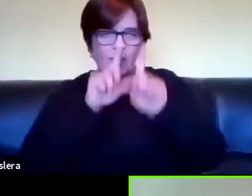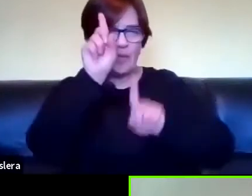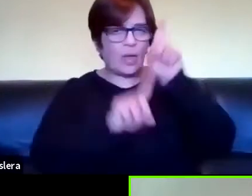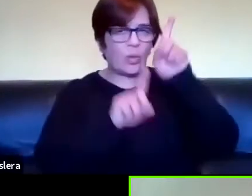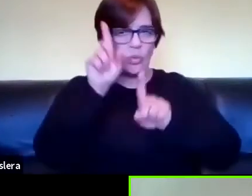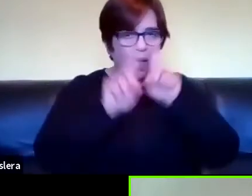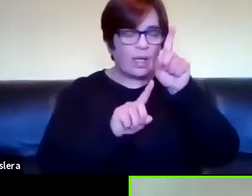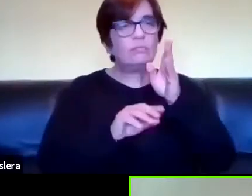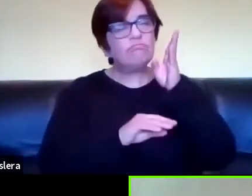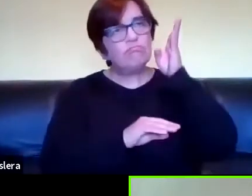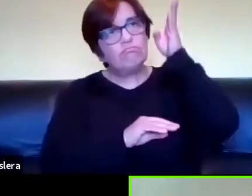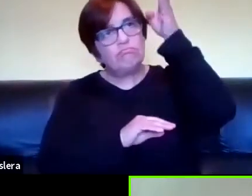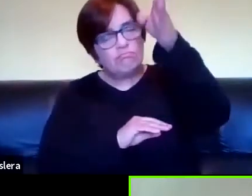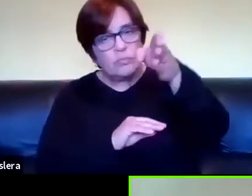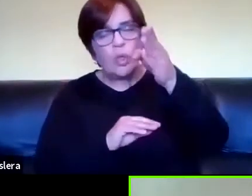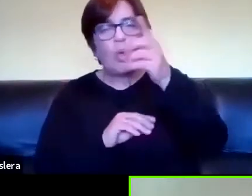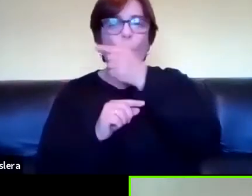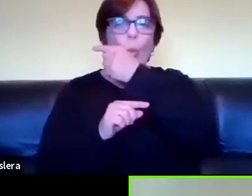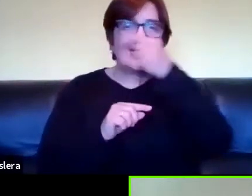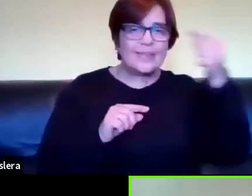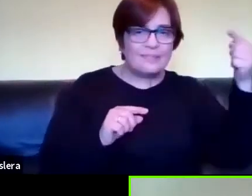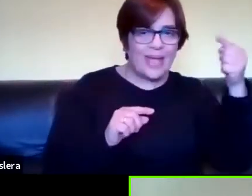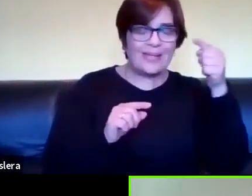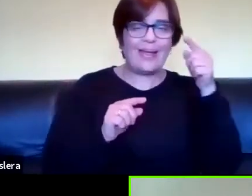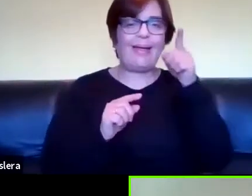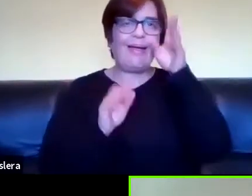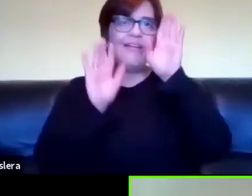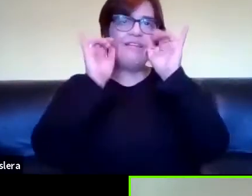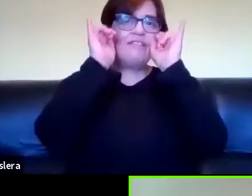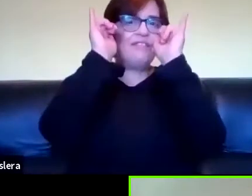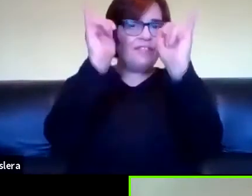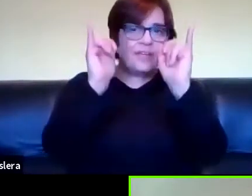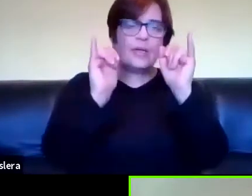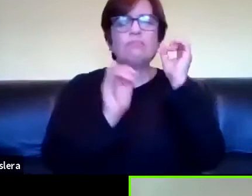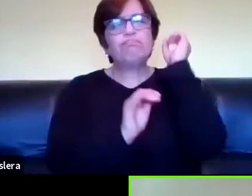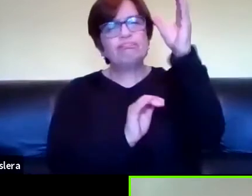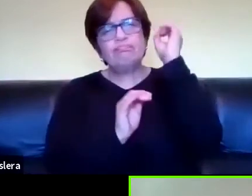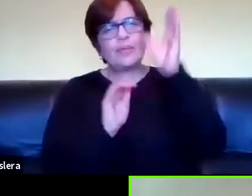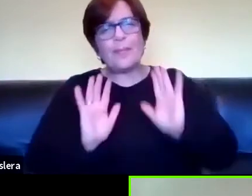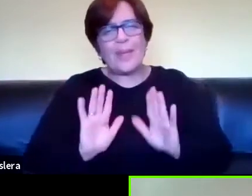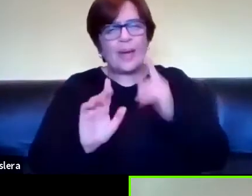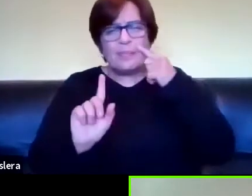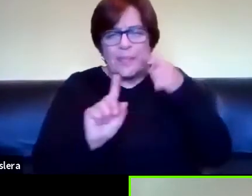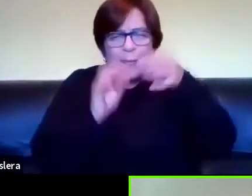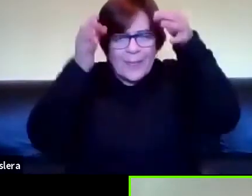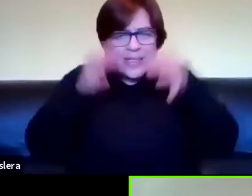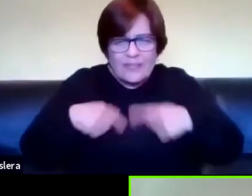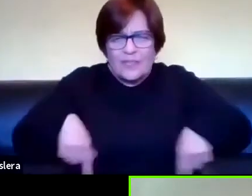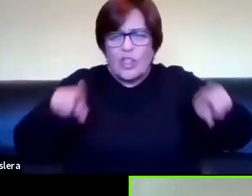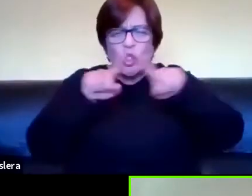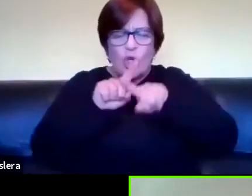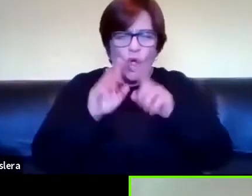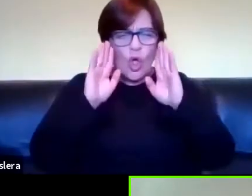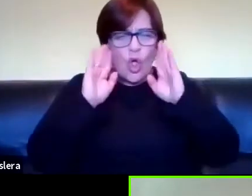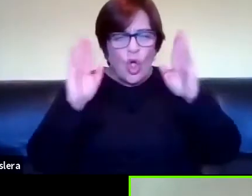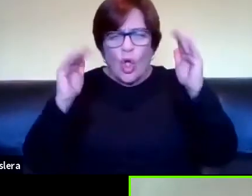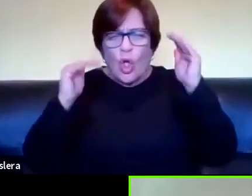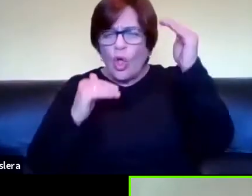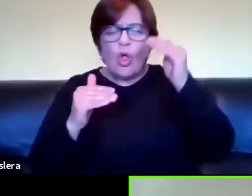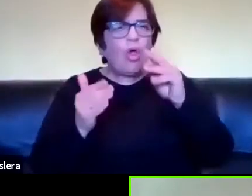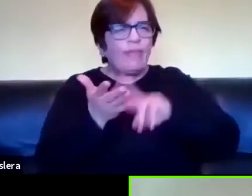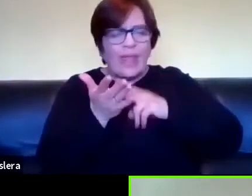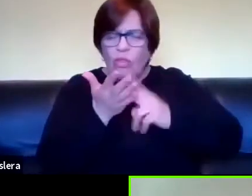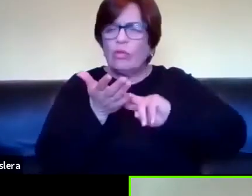fuimos y tuvimos una semana nos hicieron un seminario para nosotros donde trabajamos todas las prácticas